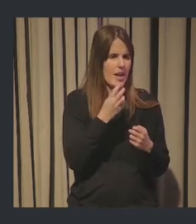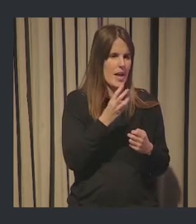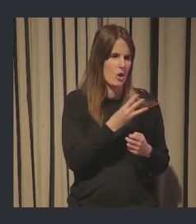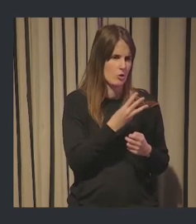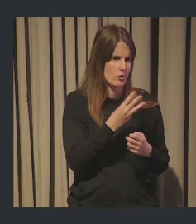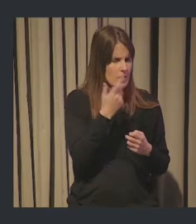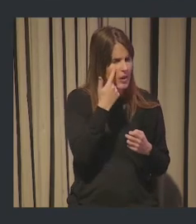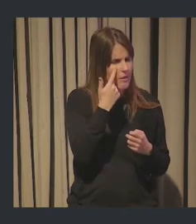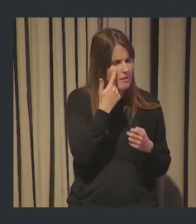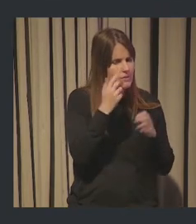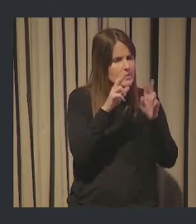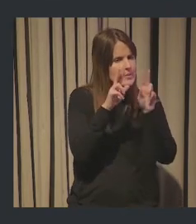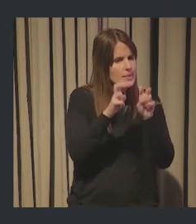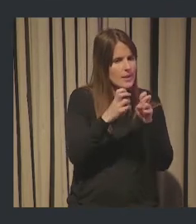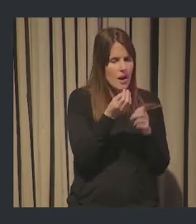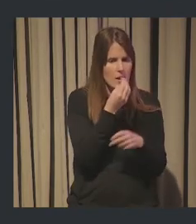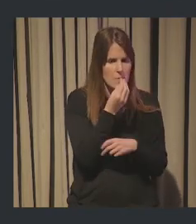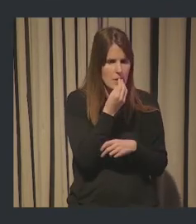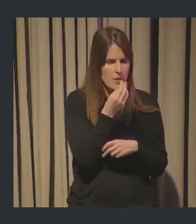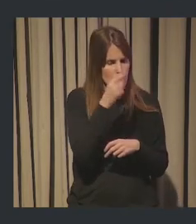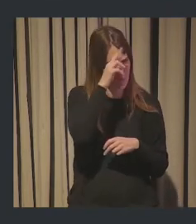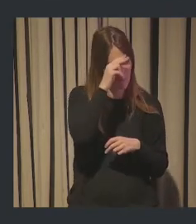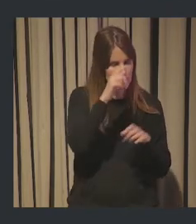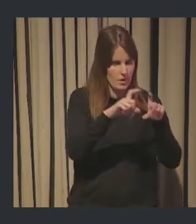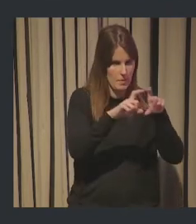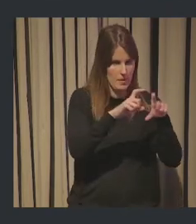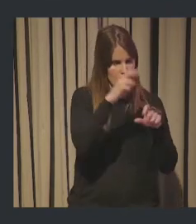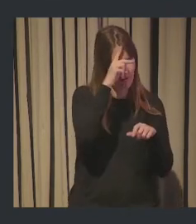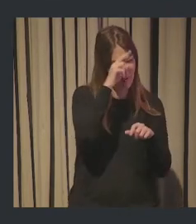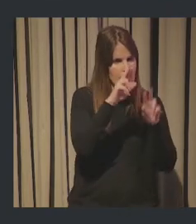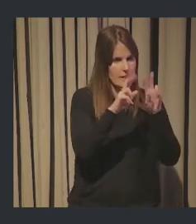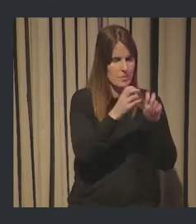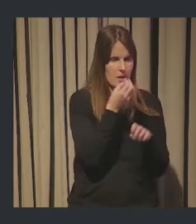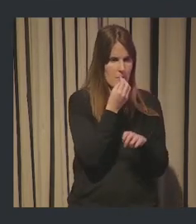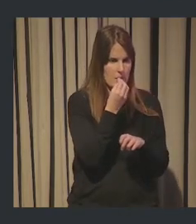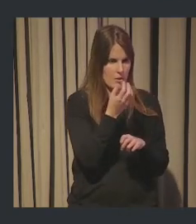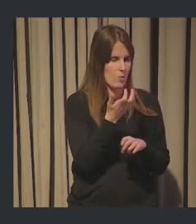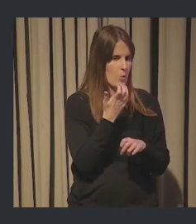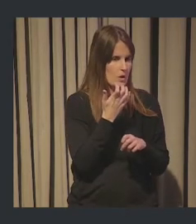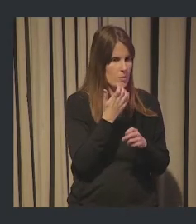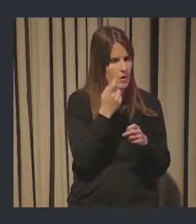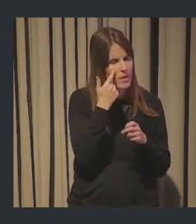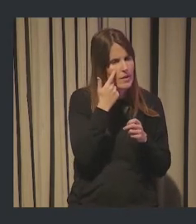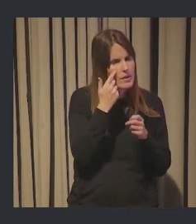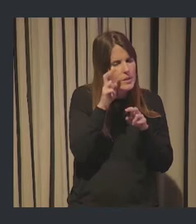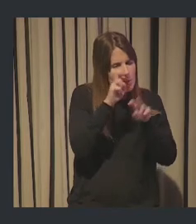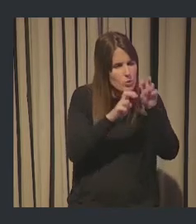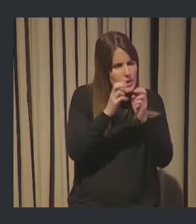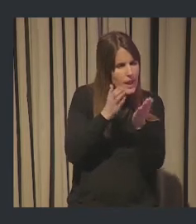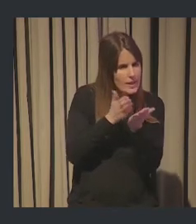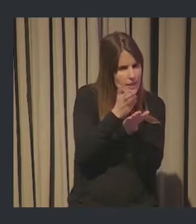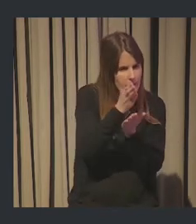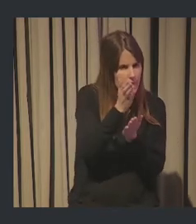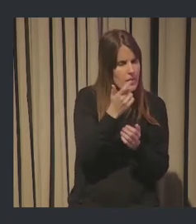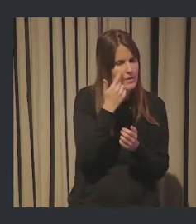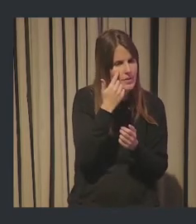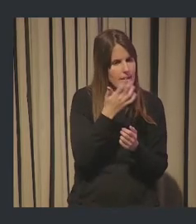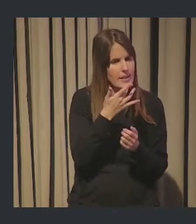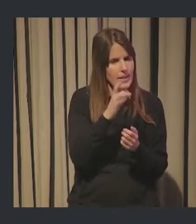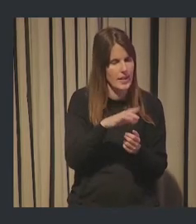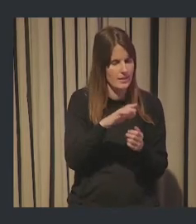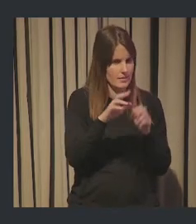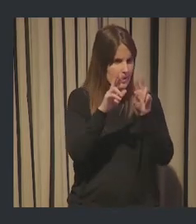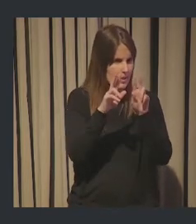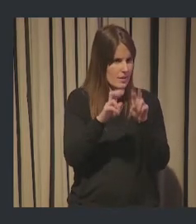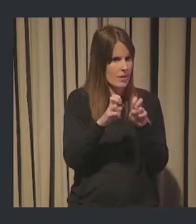quién me podría ayudar en estos temas relacionados con la búsqueda, ¿no? De tendencias, ¿vale? Pues tenemos un directorio también. Lo puedes buscar por